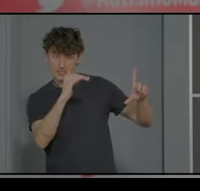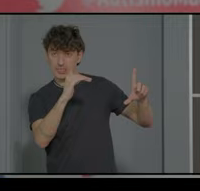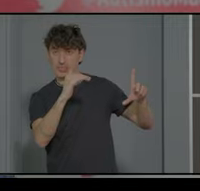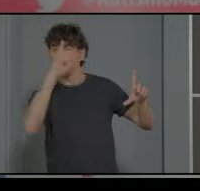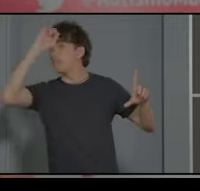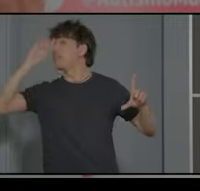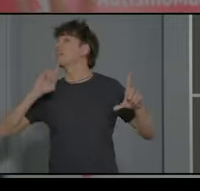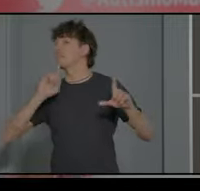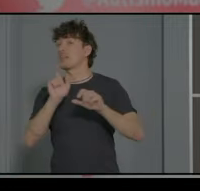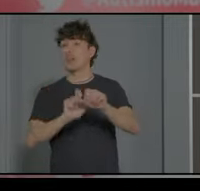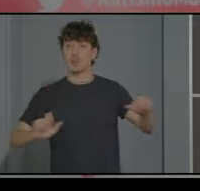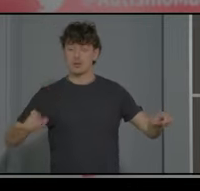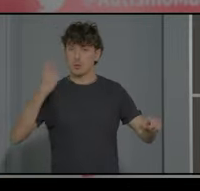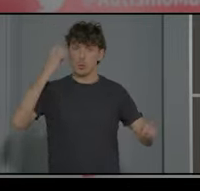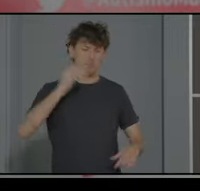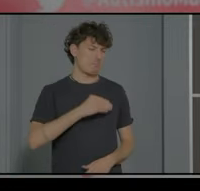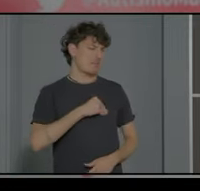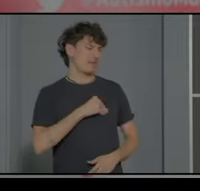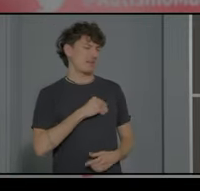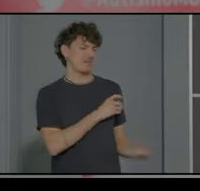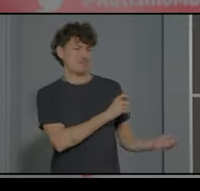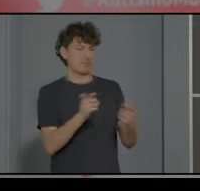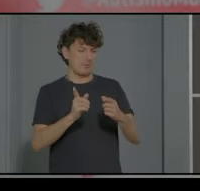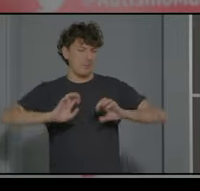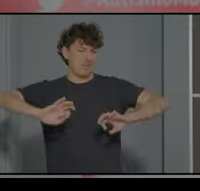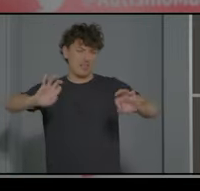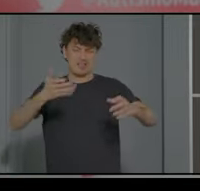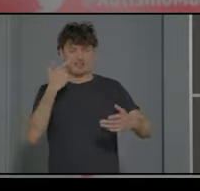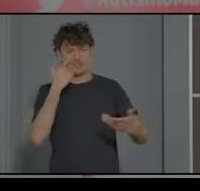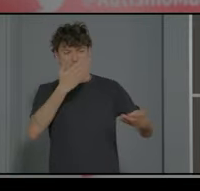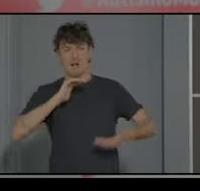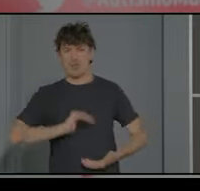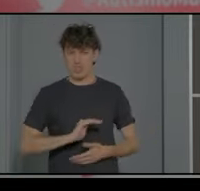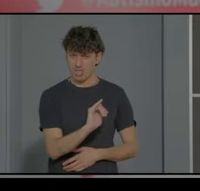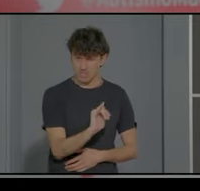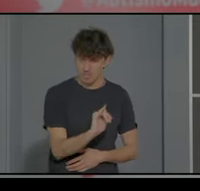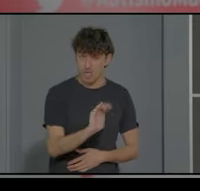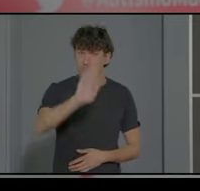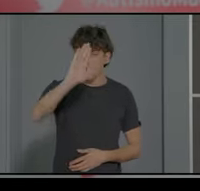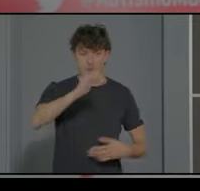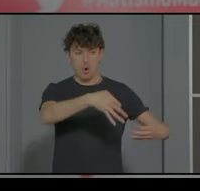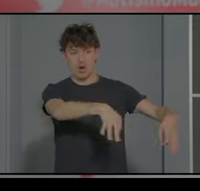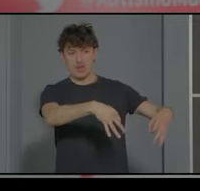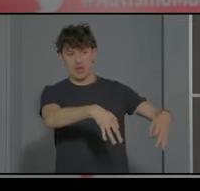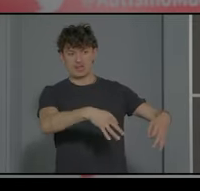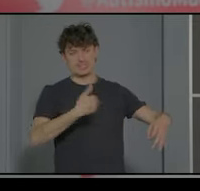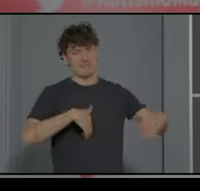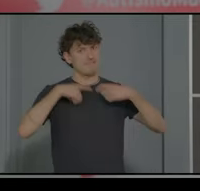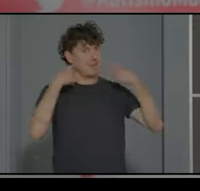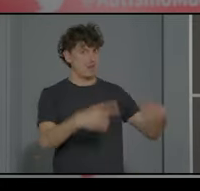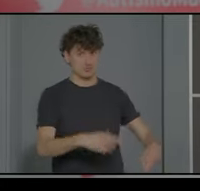claro es que es una pena que vaya especial porque fíjate que capacidad pero claro es que en ordinaria ya ha salido mal